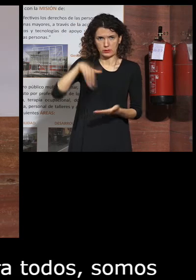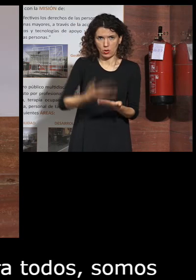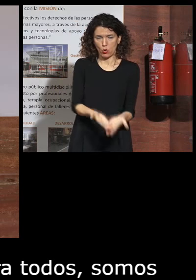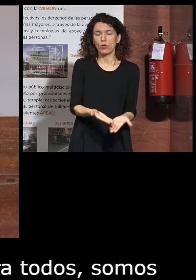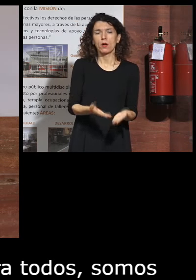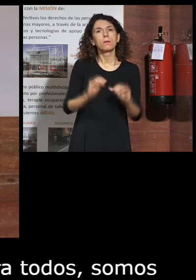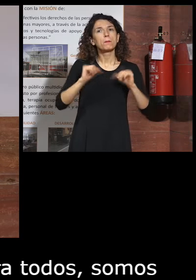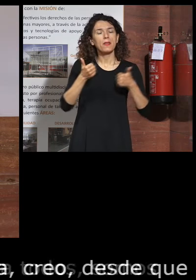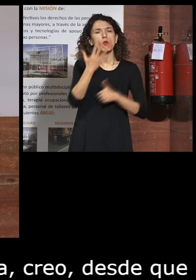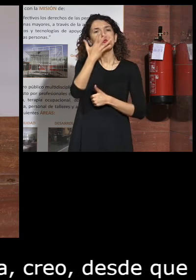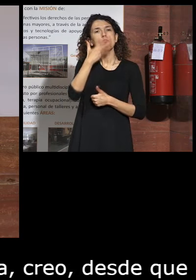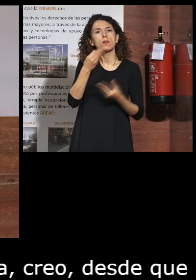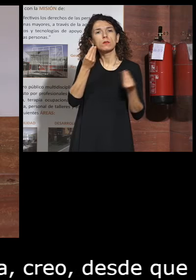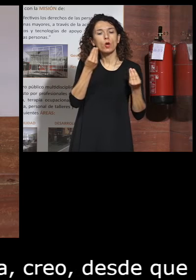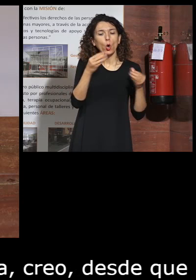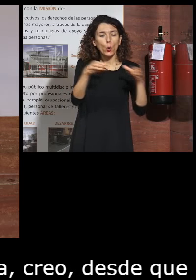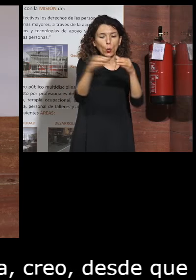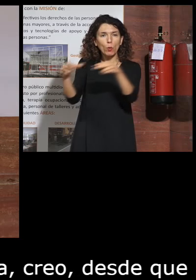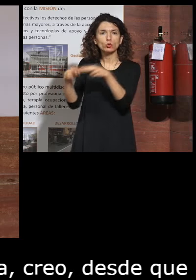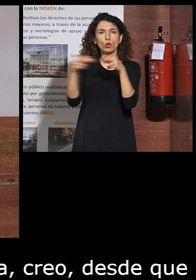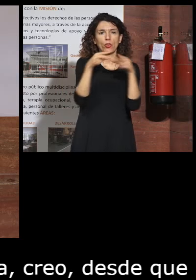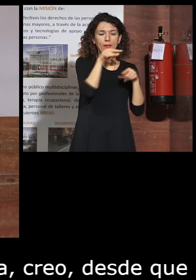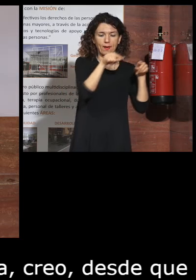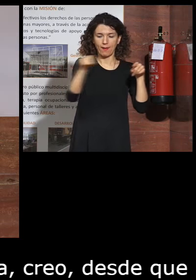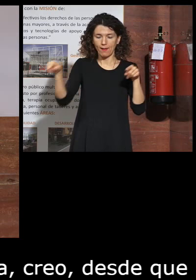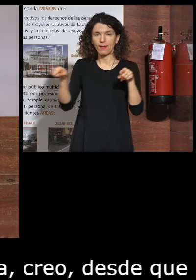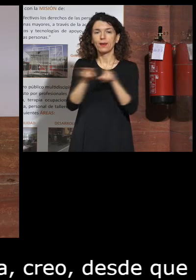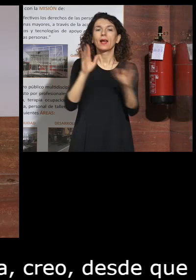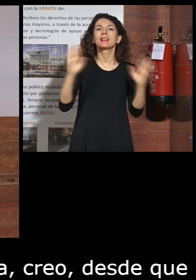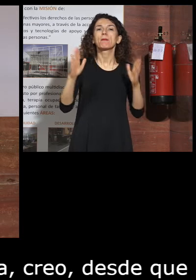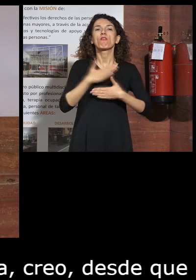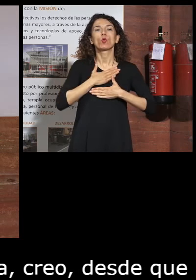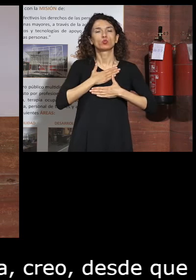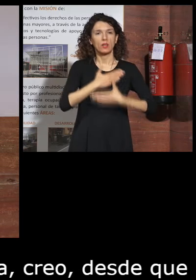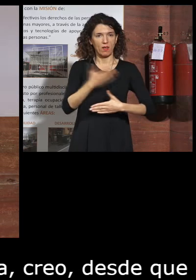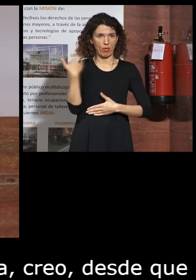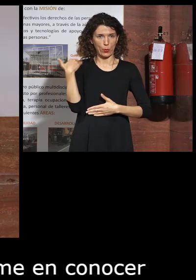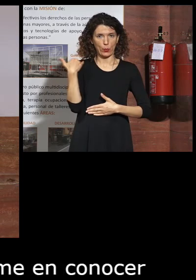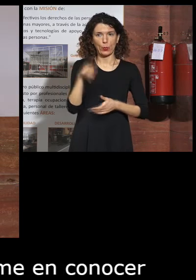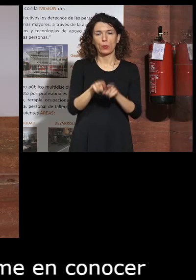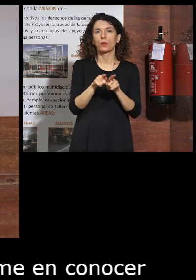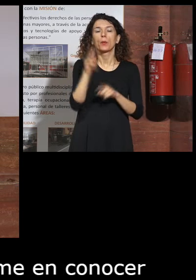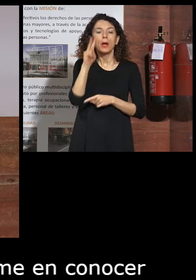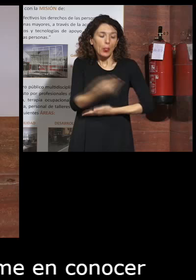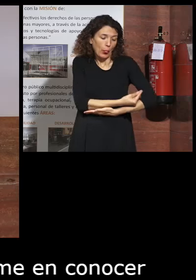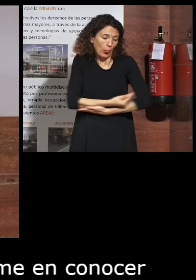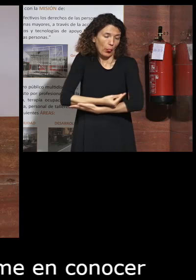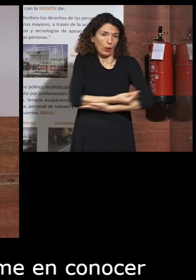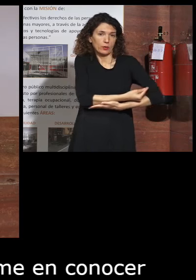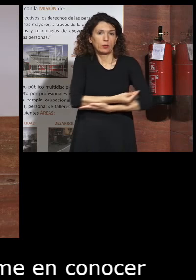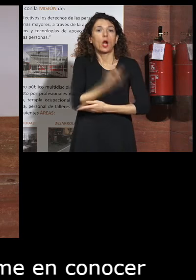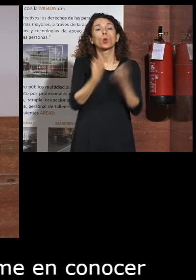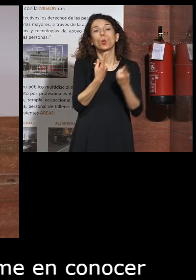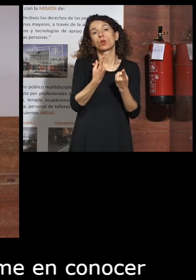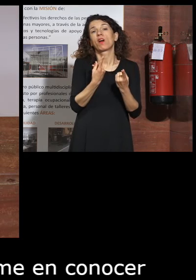en conocer mejor a grupos sociales a mi etapa de voluntariado desde ver un bebé con un